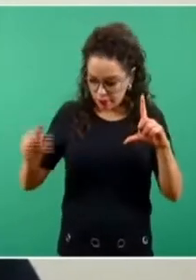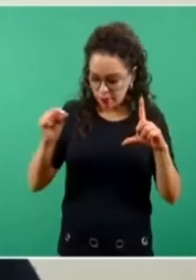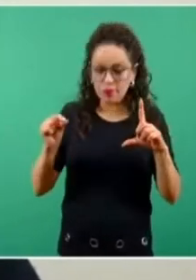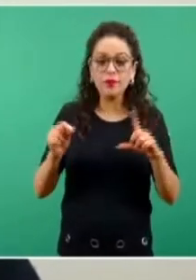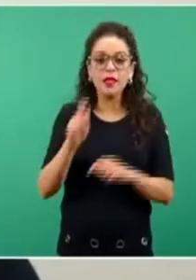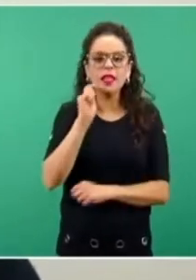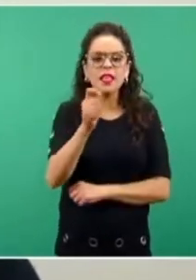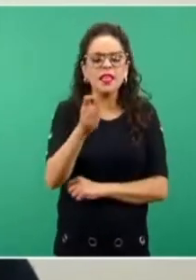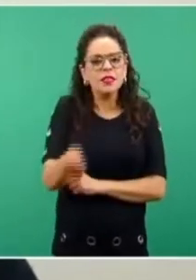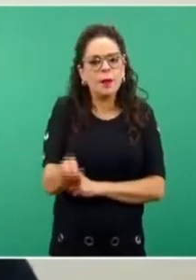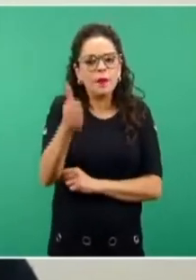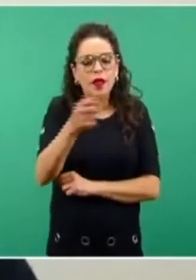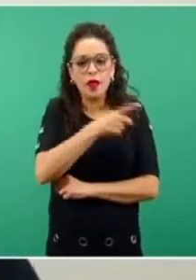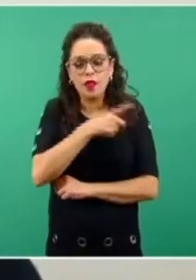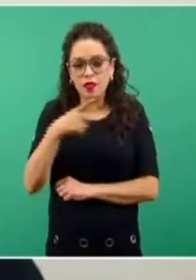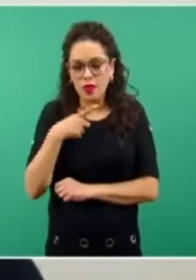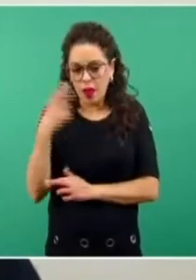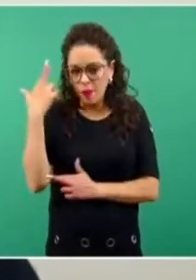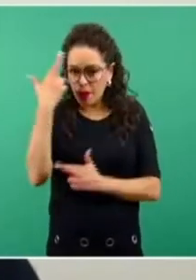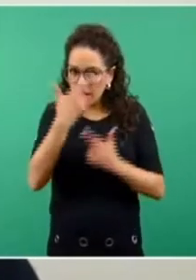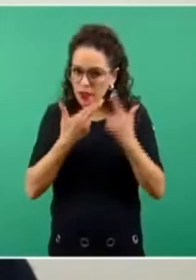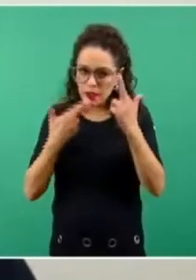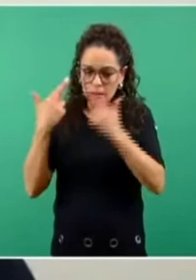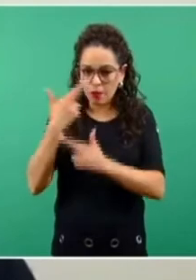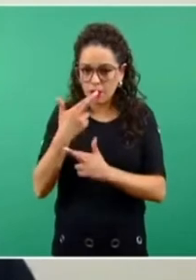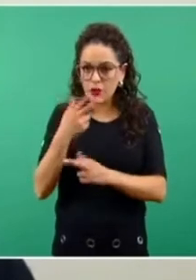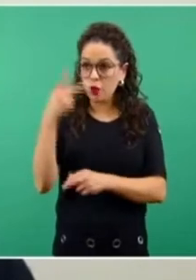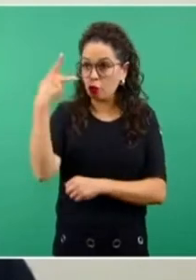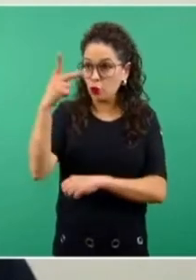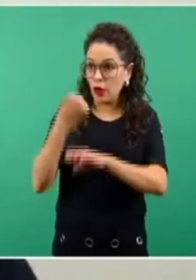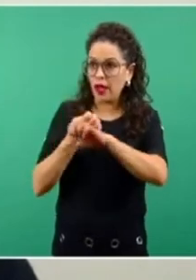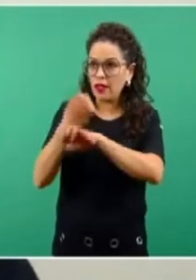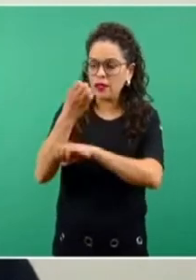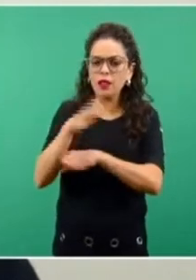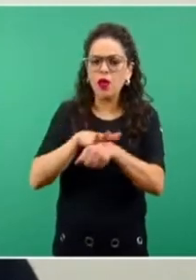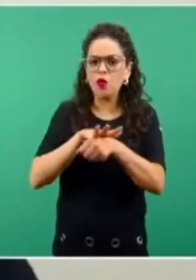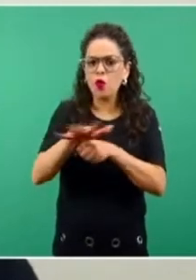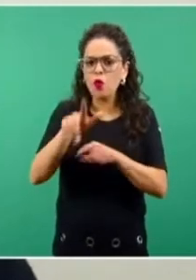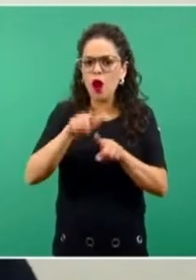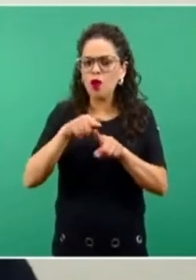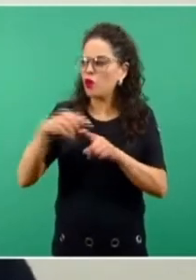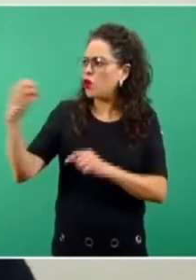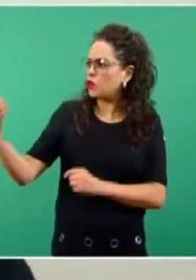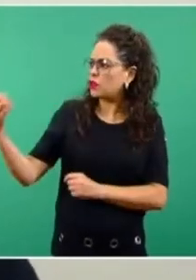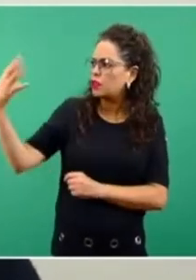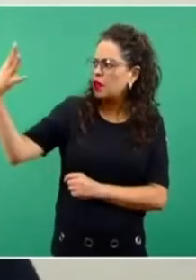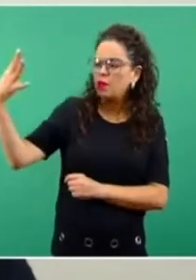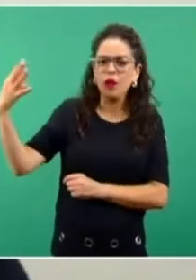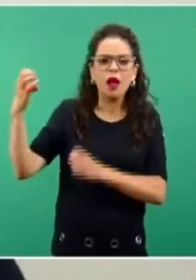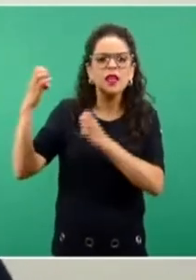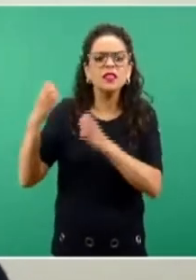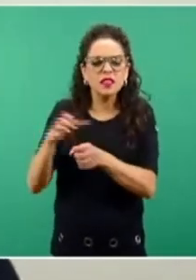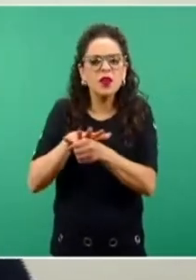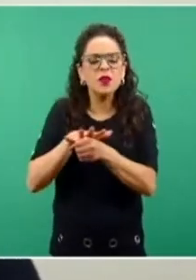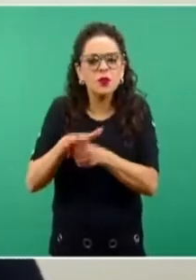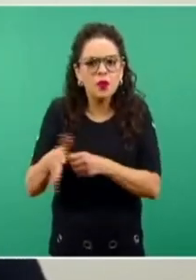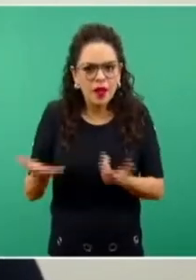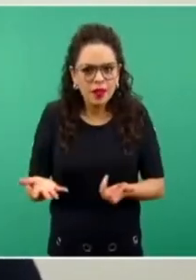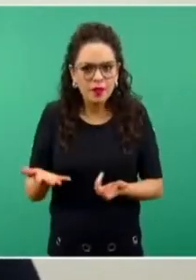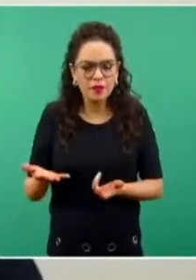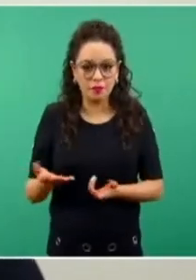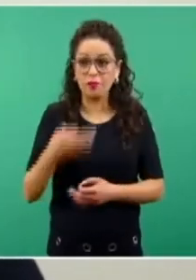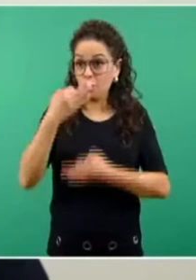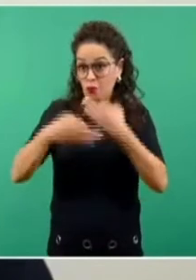revisar el nivel de riesgo en el que actualmente se encuentra. ¿En qué nivel de riesgo me encuentro? Cada entidad lo